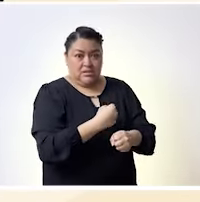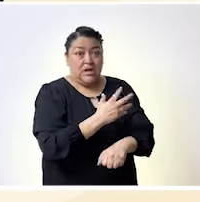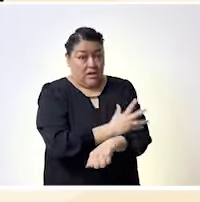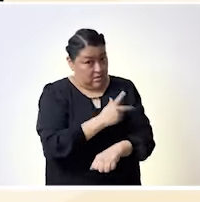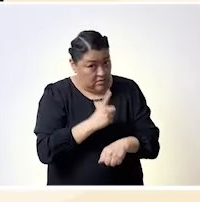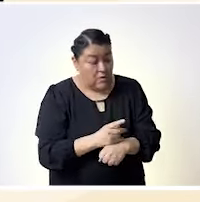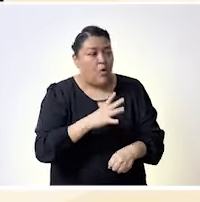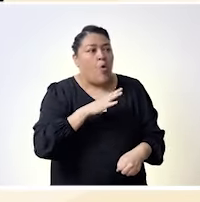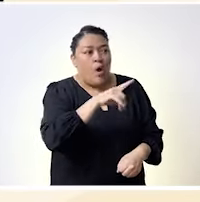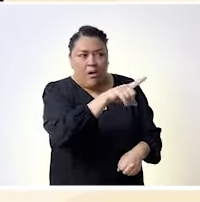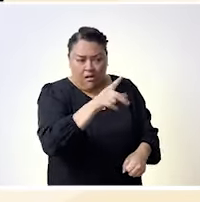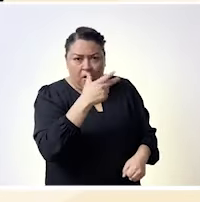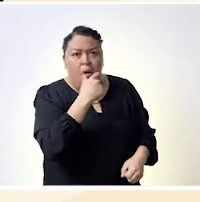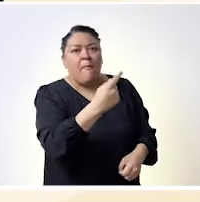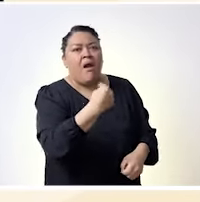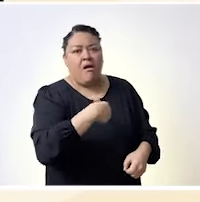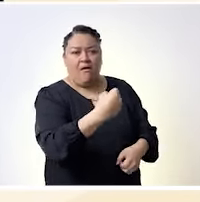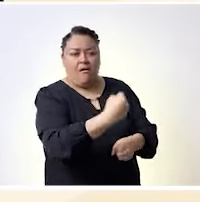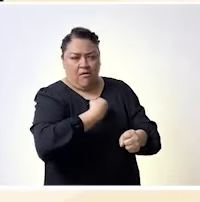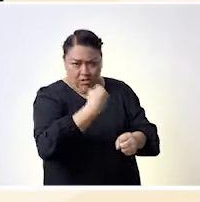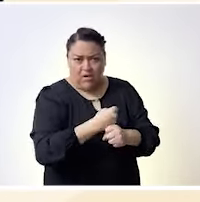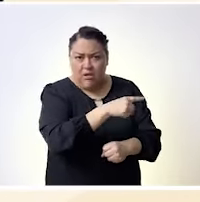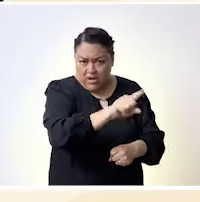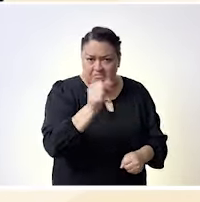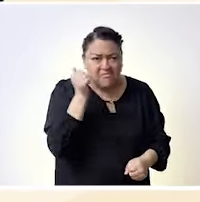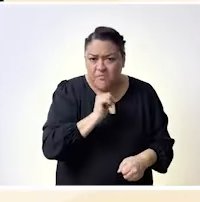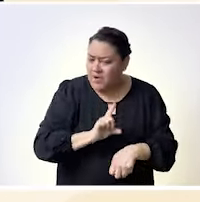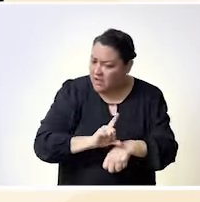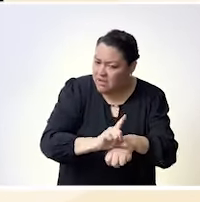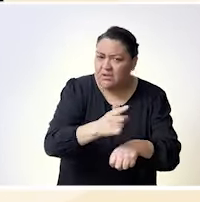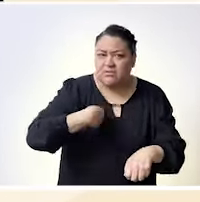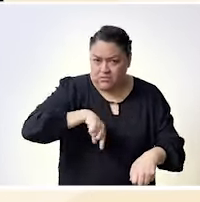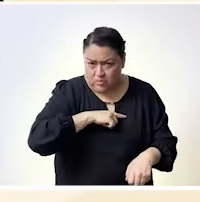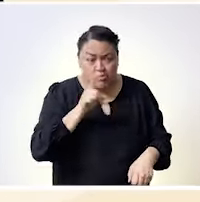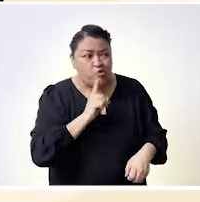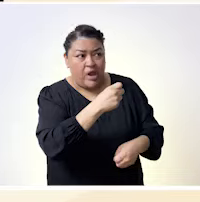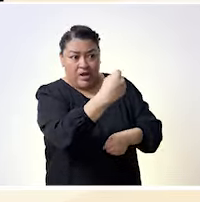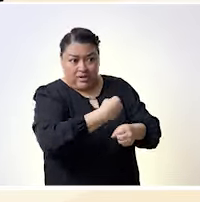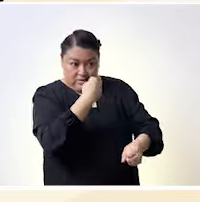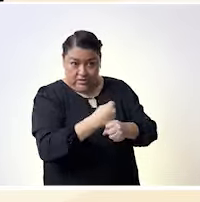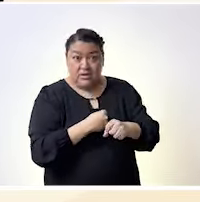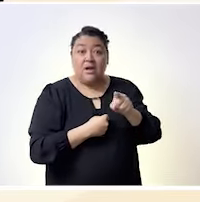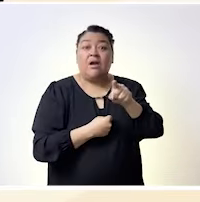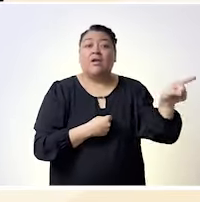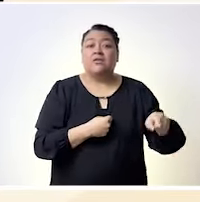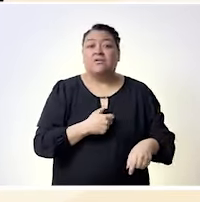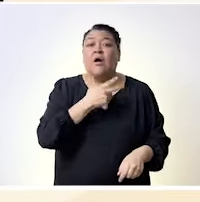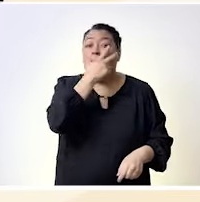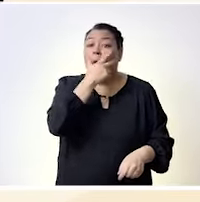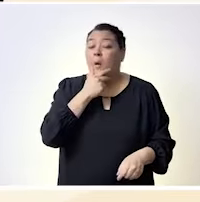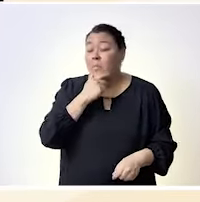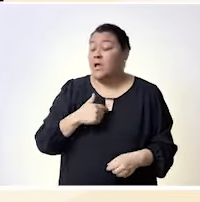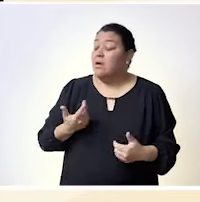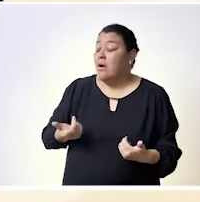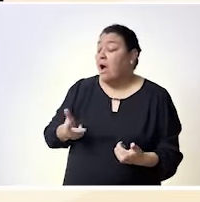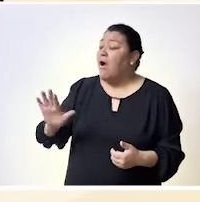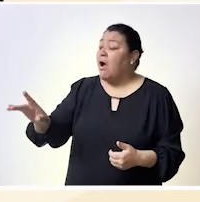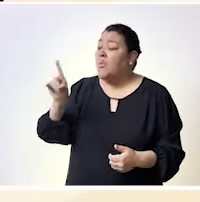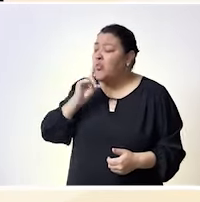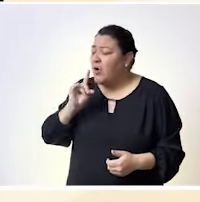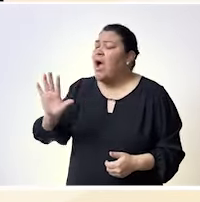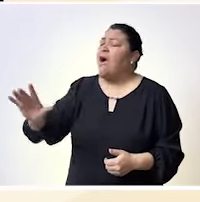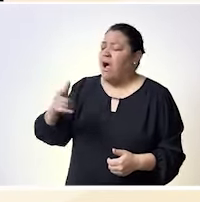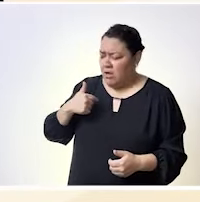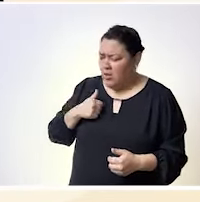no se nos permitía tampoco y que ahora estamos tomando mucha fuerza ahí en reconocernos como sujetos sexuales y no como objetos sexuales ¿no?